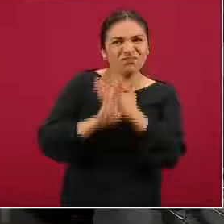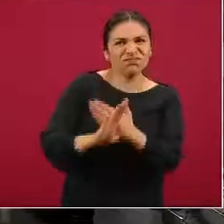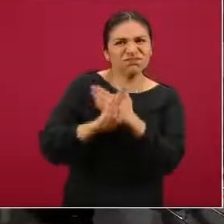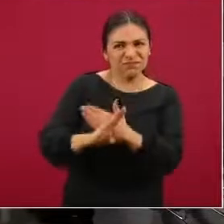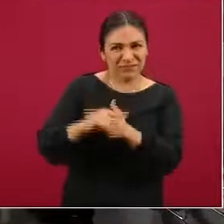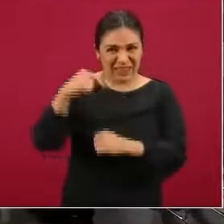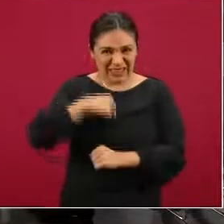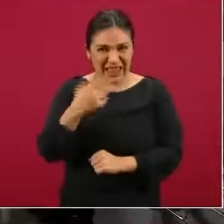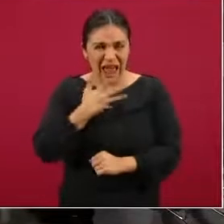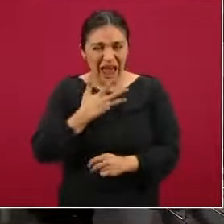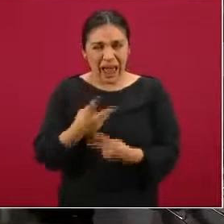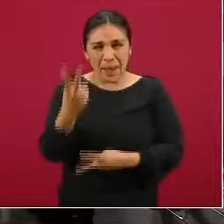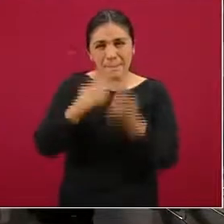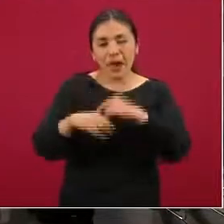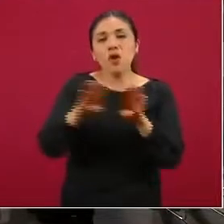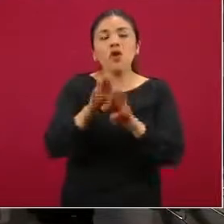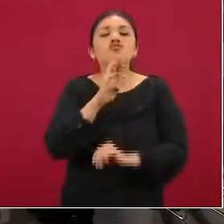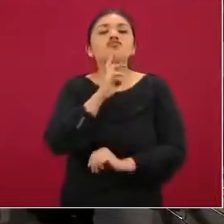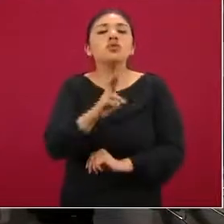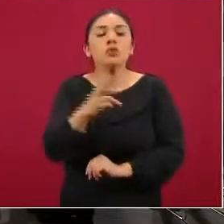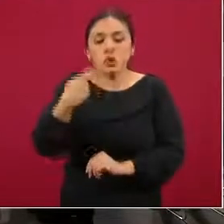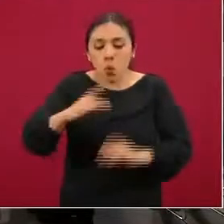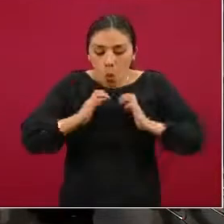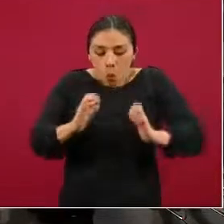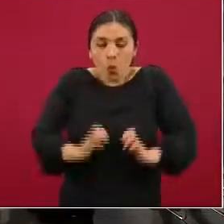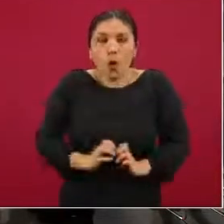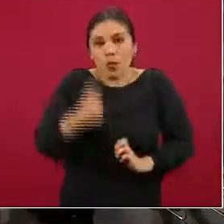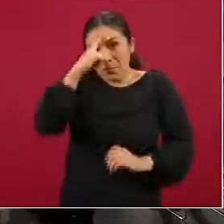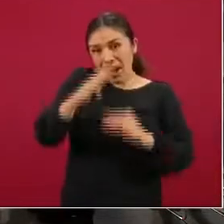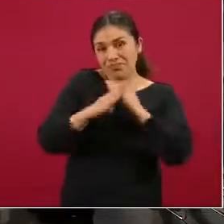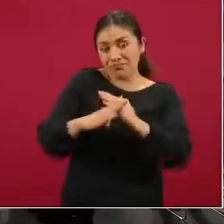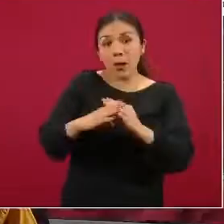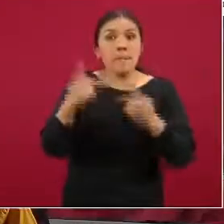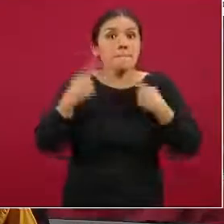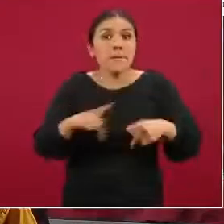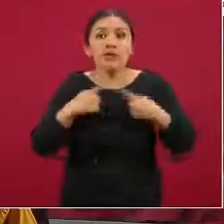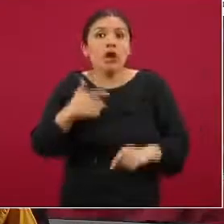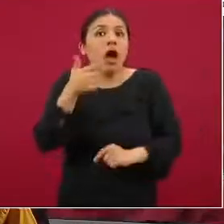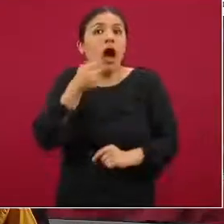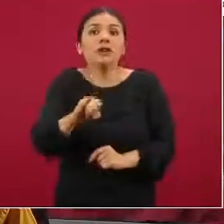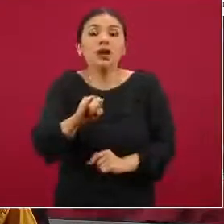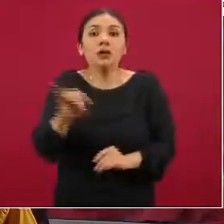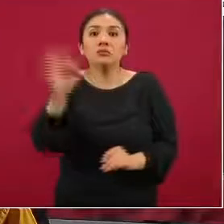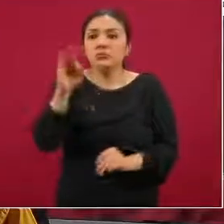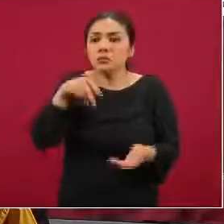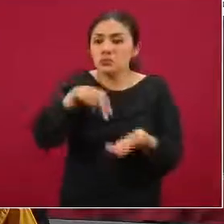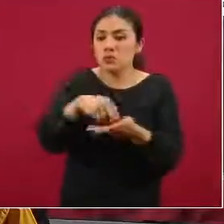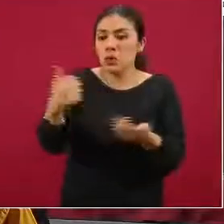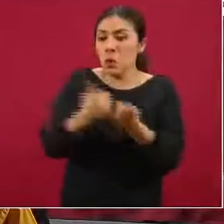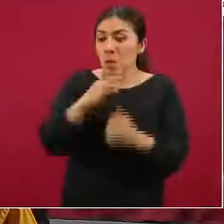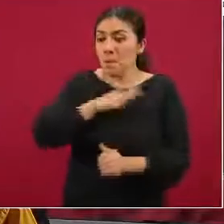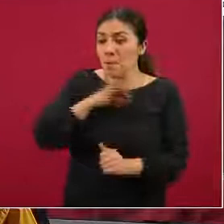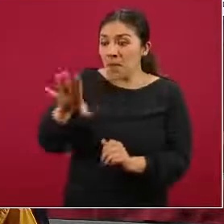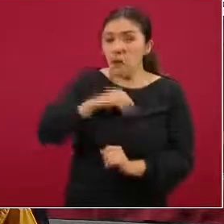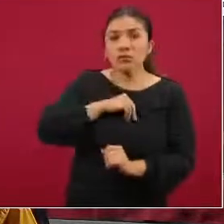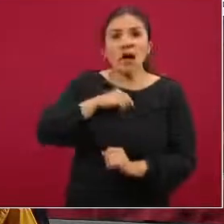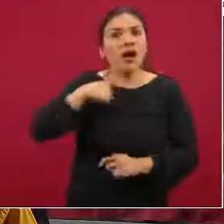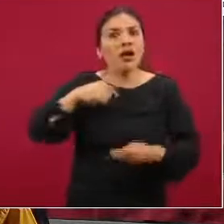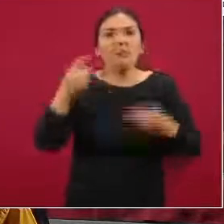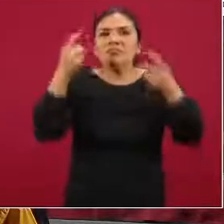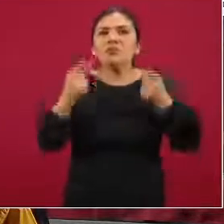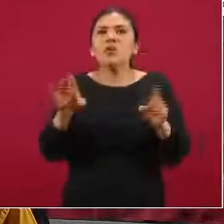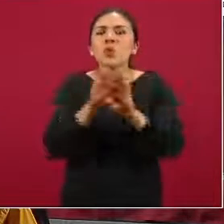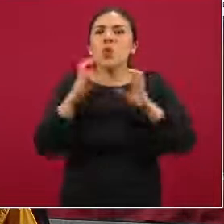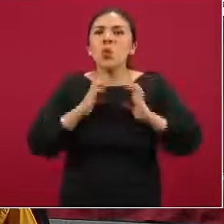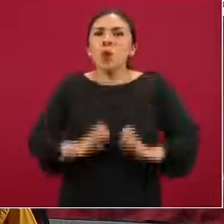se producen como parte de la respuesta inmunológica de la persona a la exposición del virus. Pero entonces, esto nos lleva